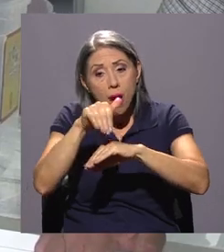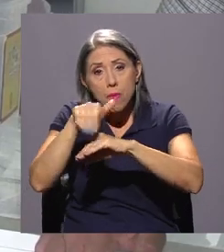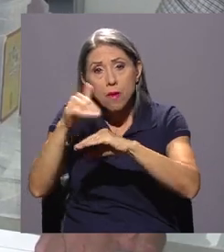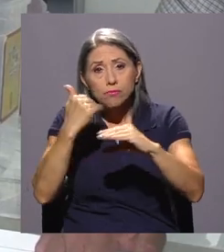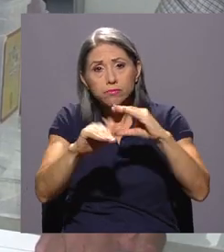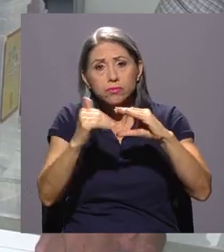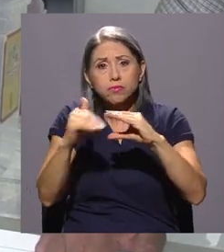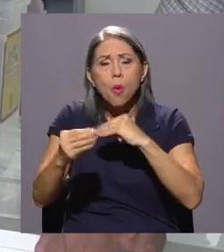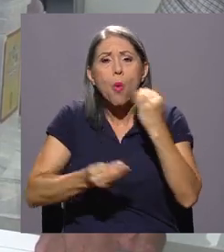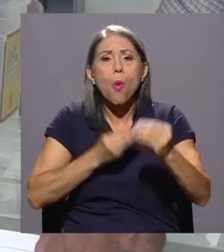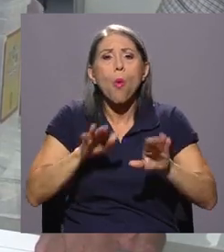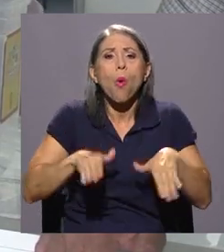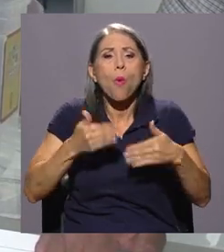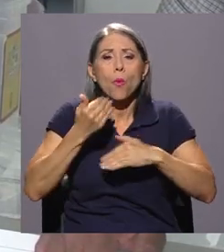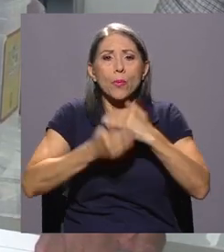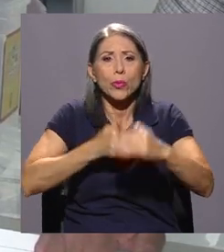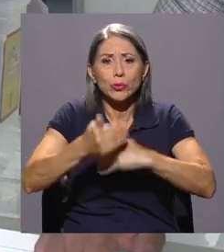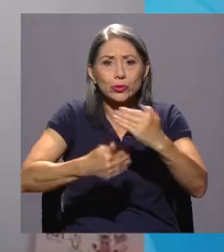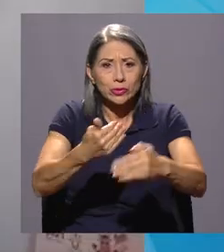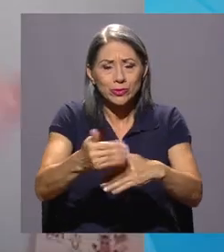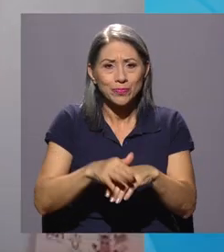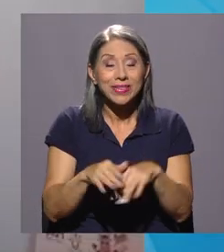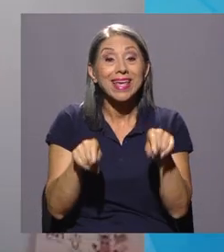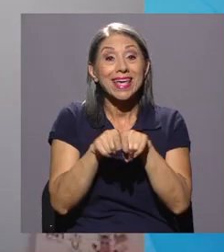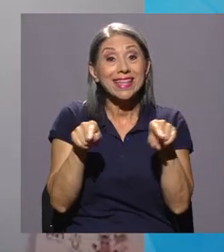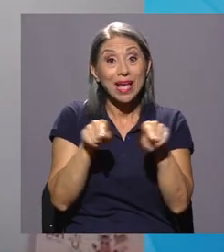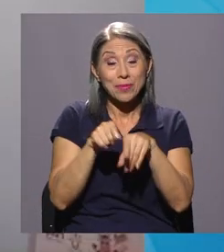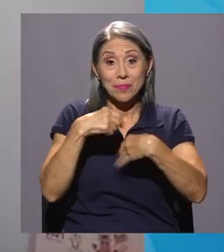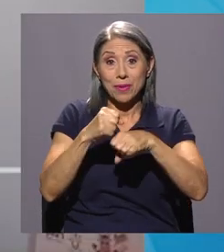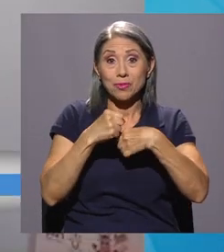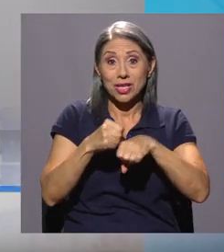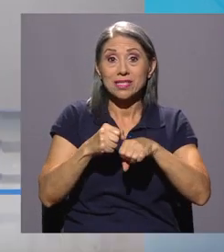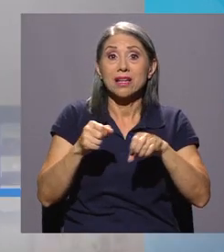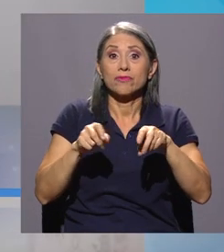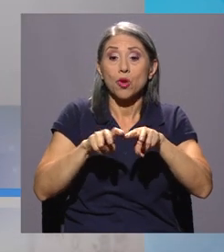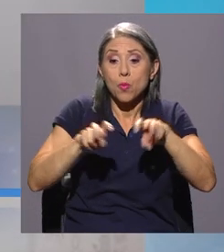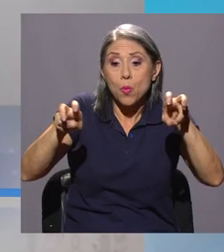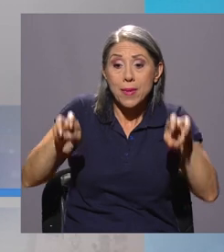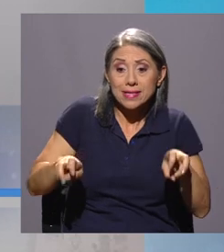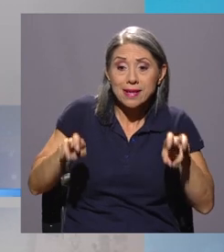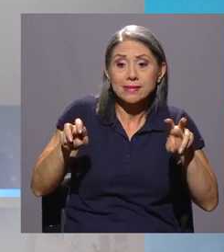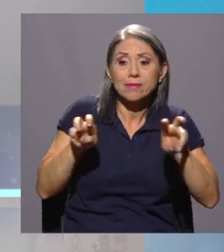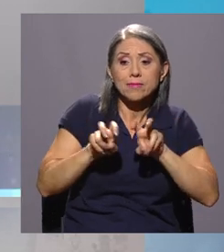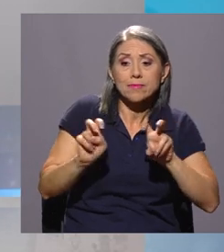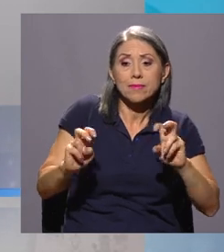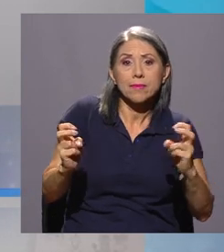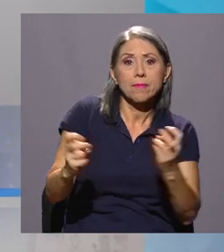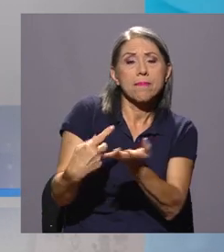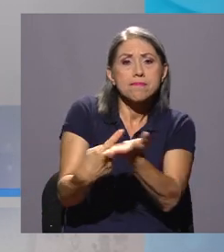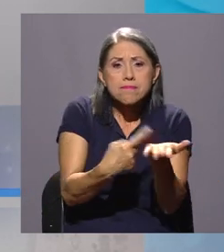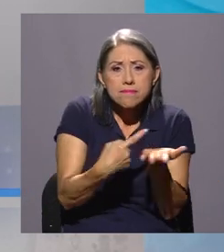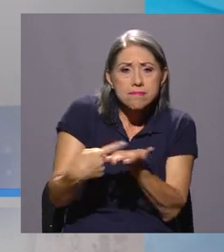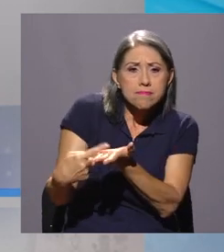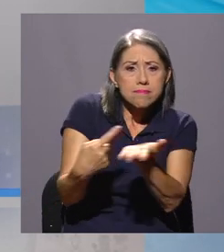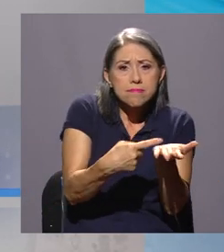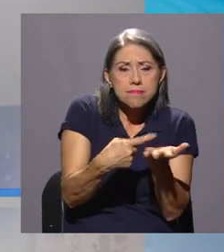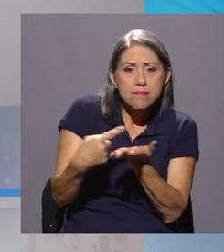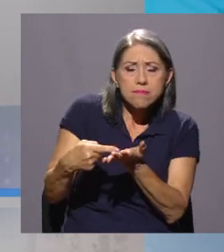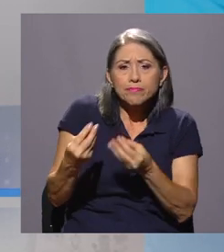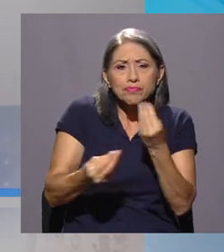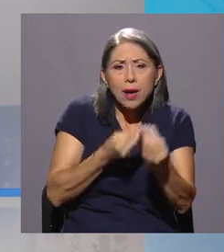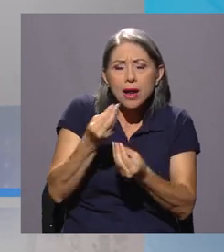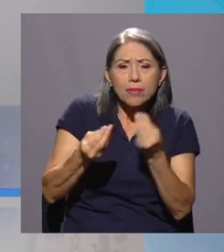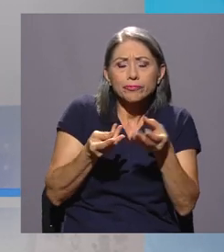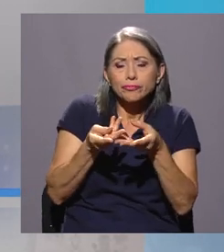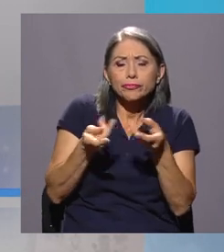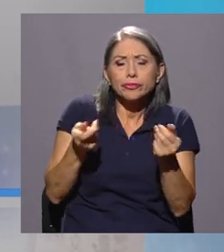va evolucionando el proceso y también vamos a generar unas mesas de intercambio sobre ya más concretos sobre esta propuesta